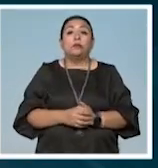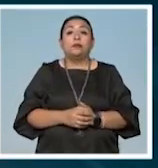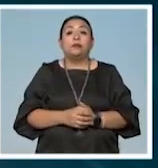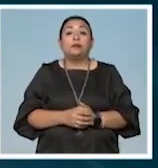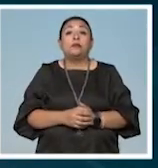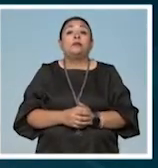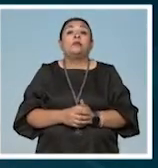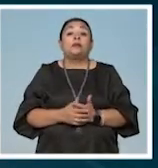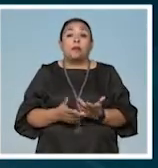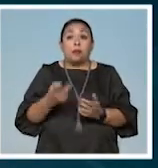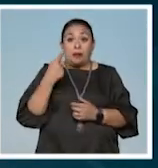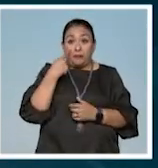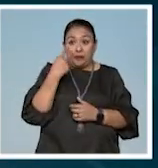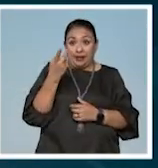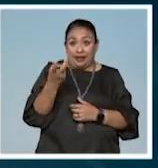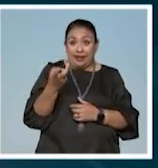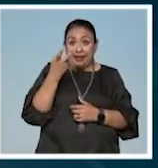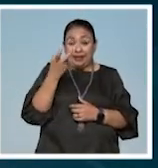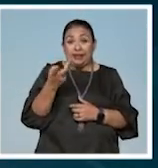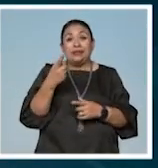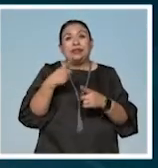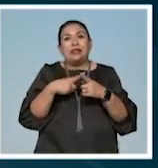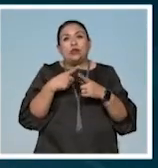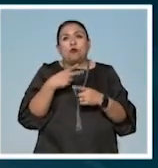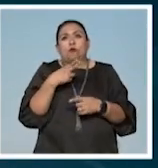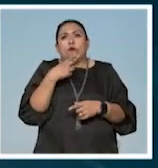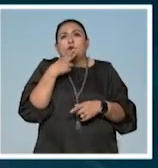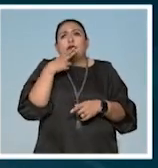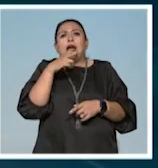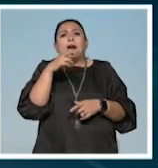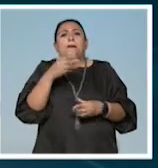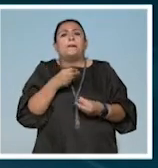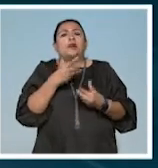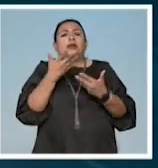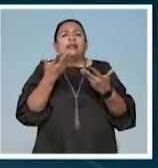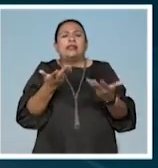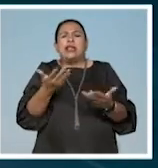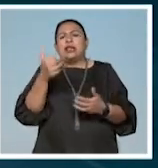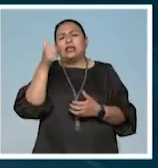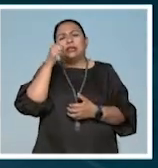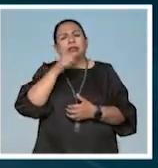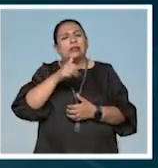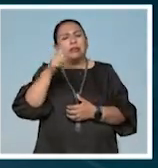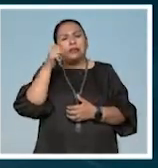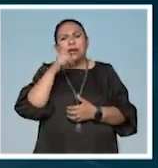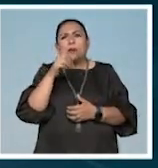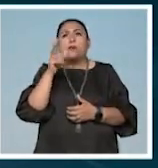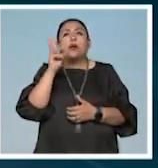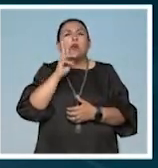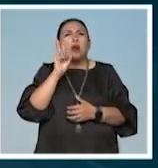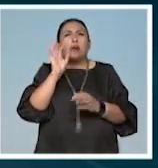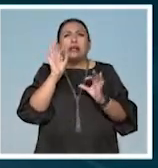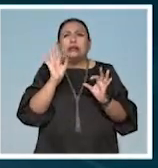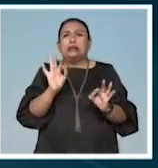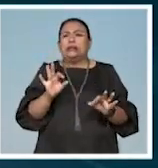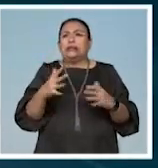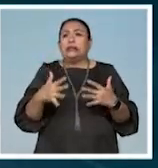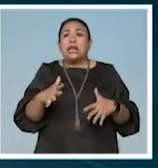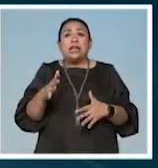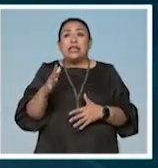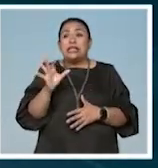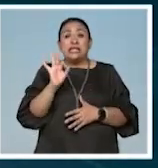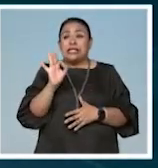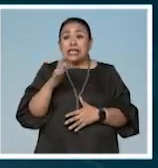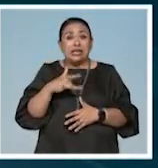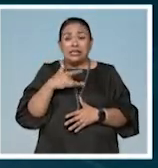La presencia de lo sagrado en la poesía es siempre la gran prueba. Mientras no